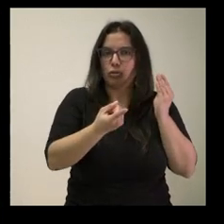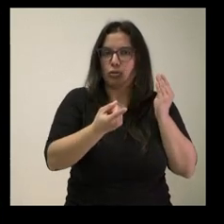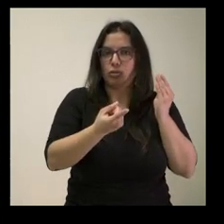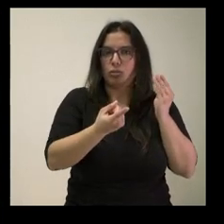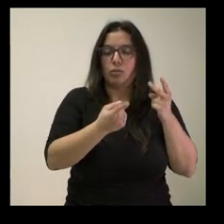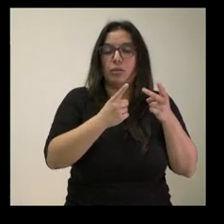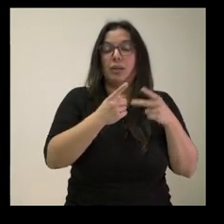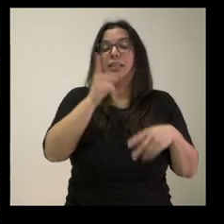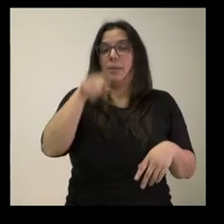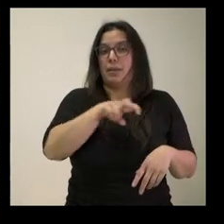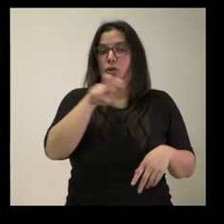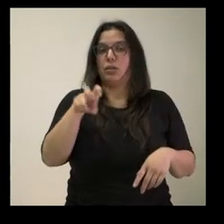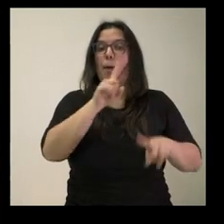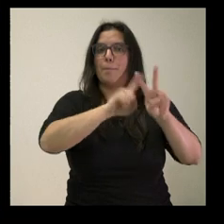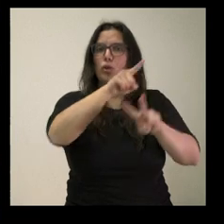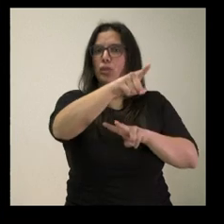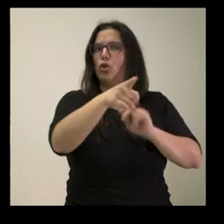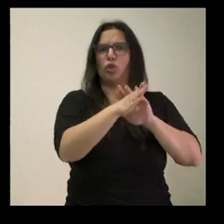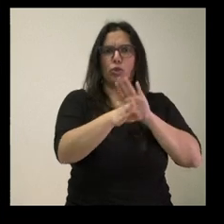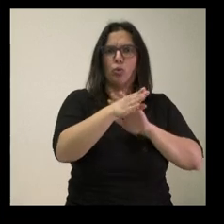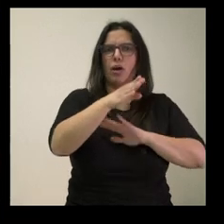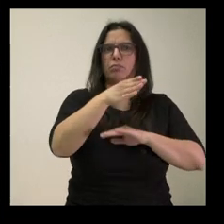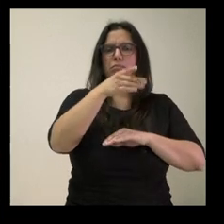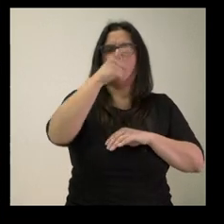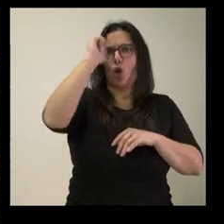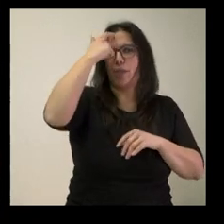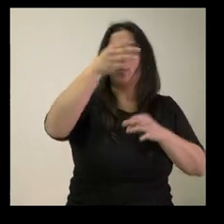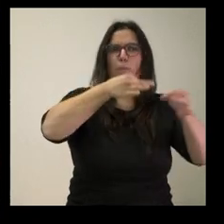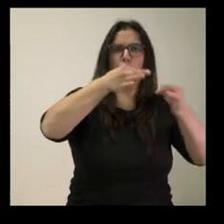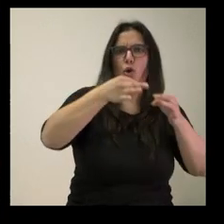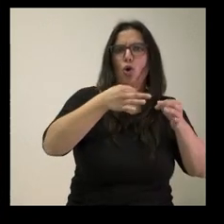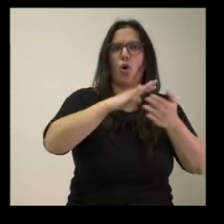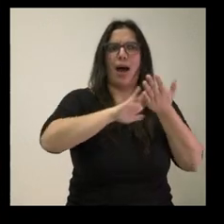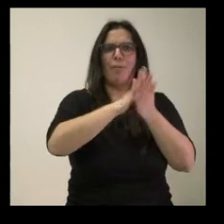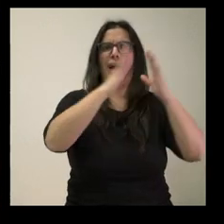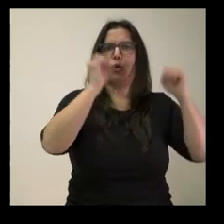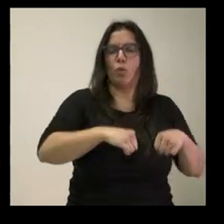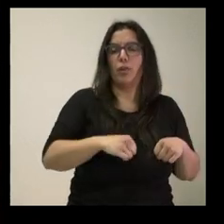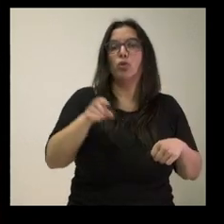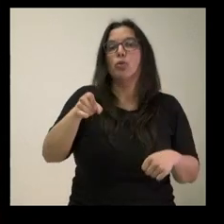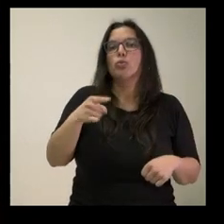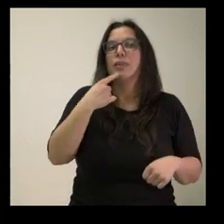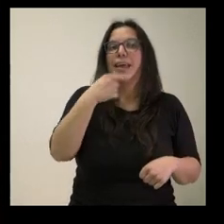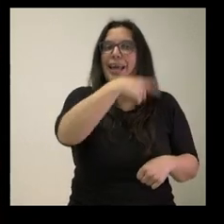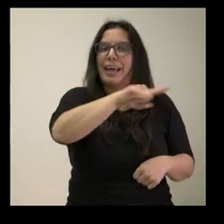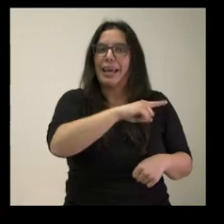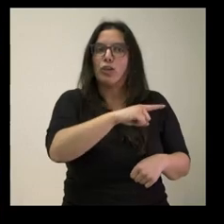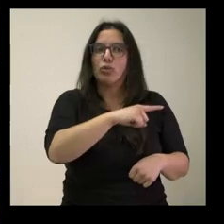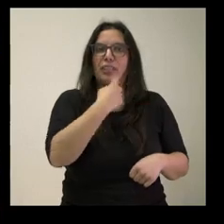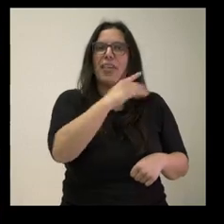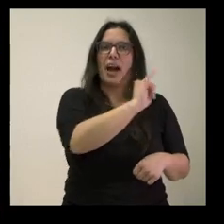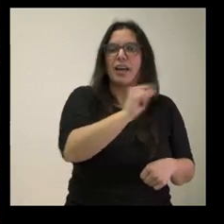En Vox se sigue hablando de protocolo y de acuerdo. ¿Por qué interpreta usted que siguen diciendo que hay lo que usted niega?